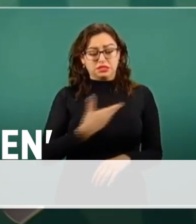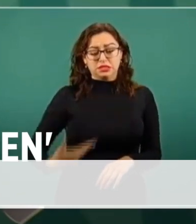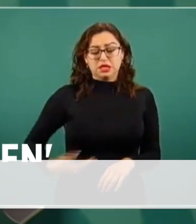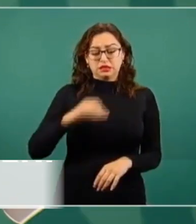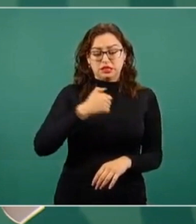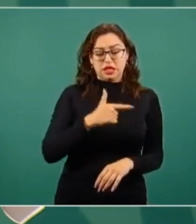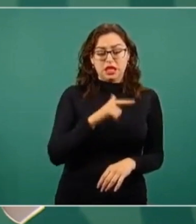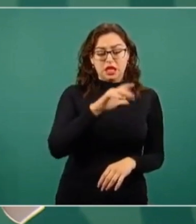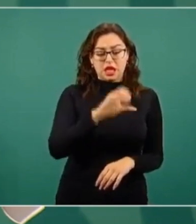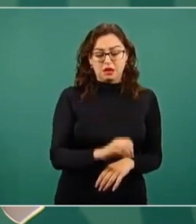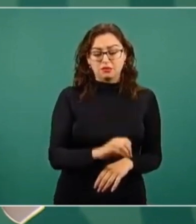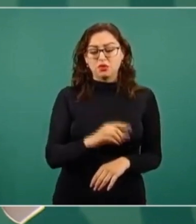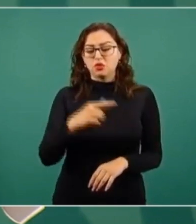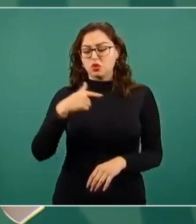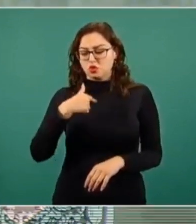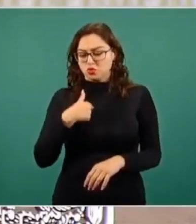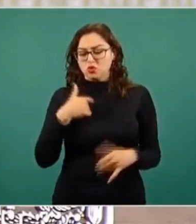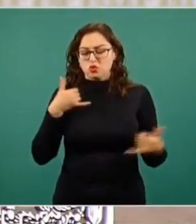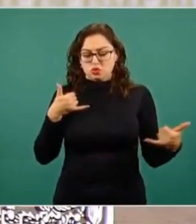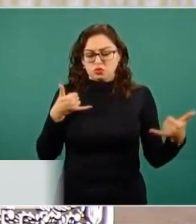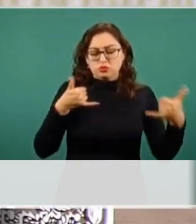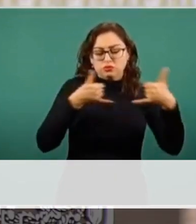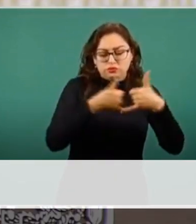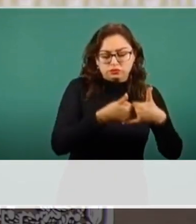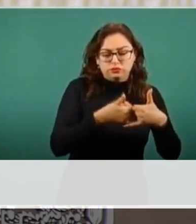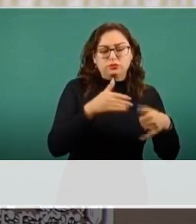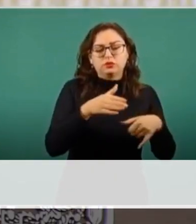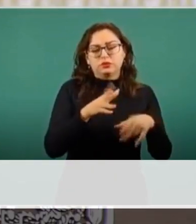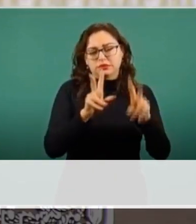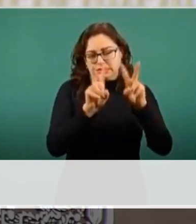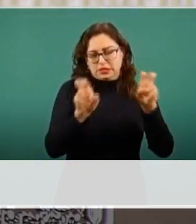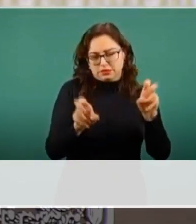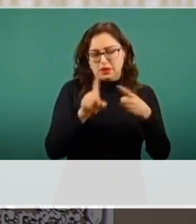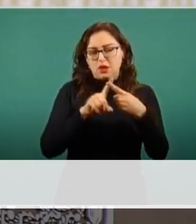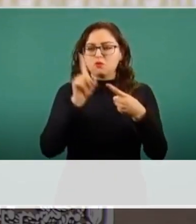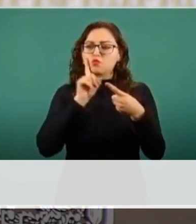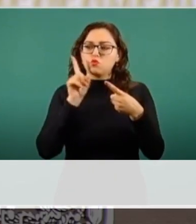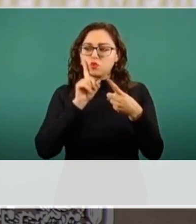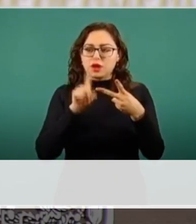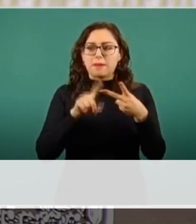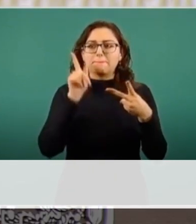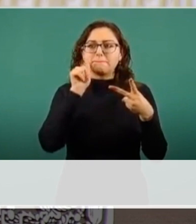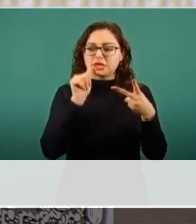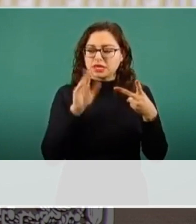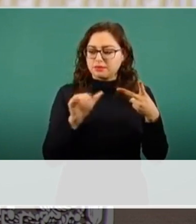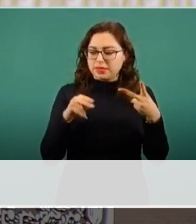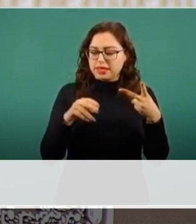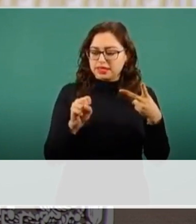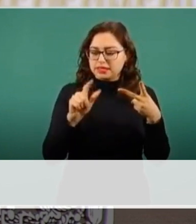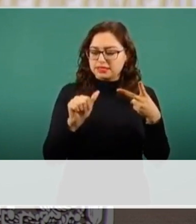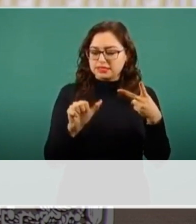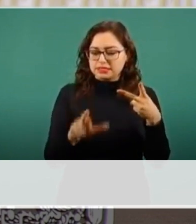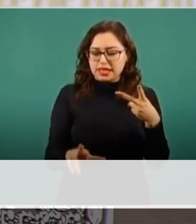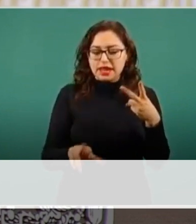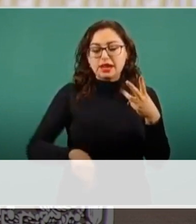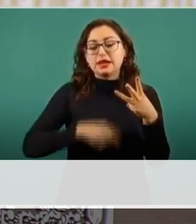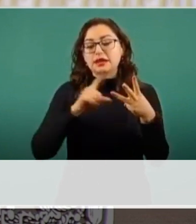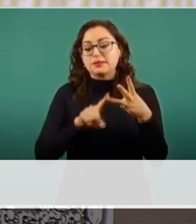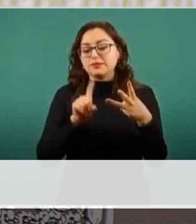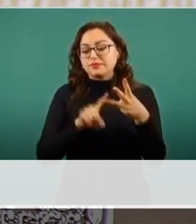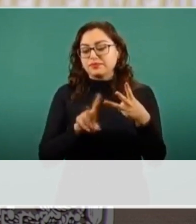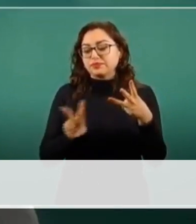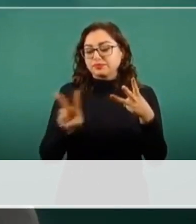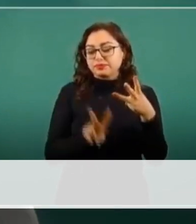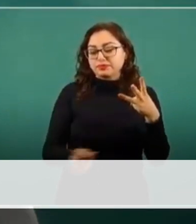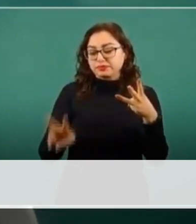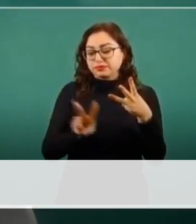día de hoy y mañana el tema de bienestar y el viernes el tema de la comisión